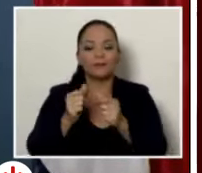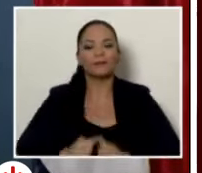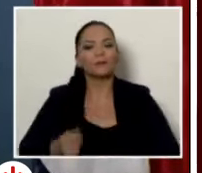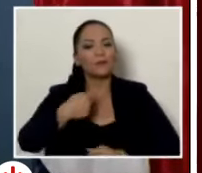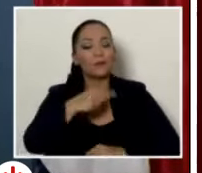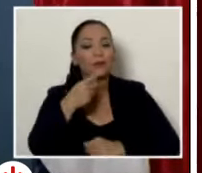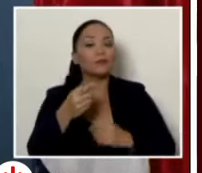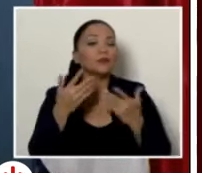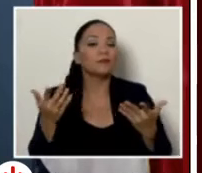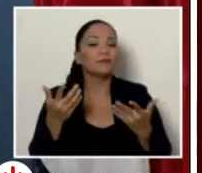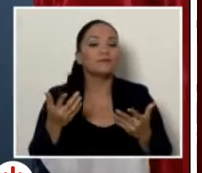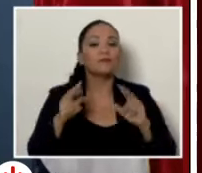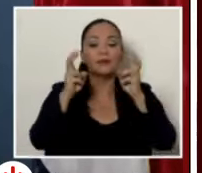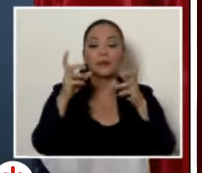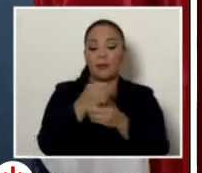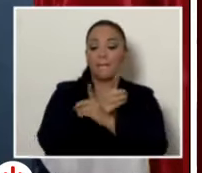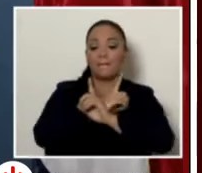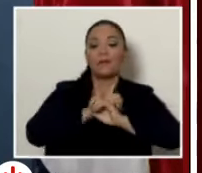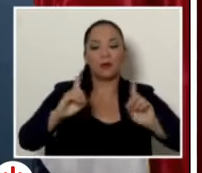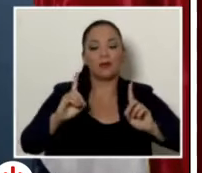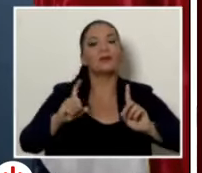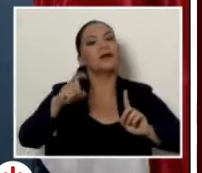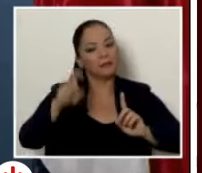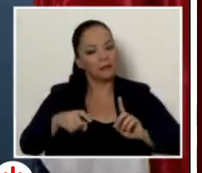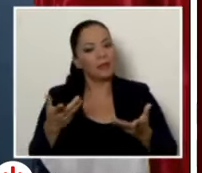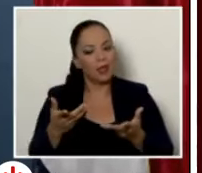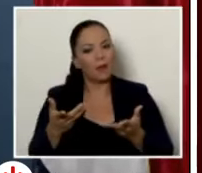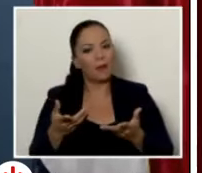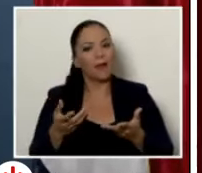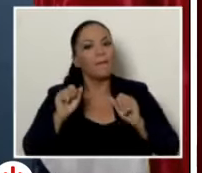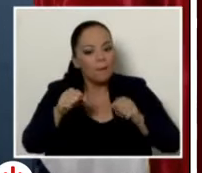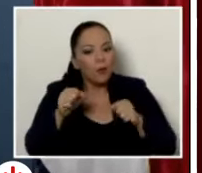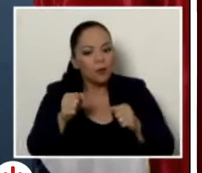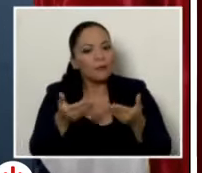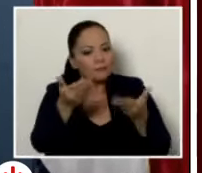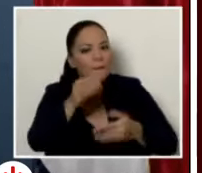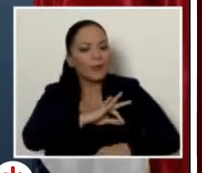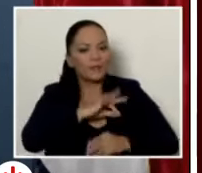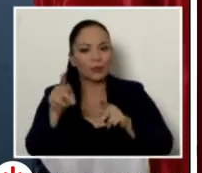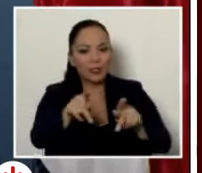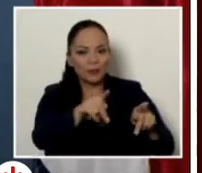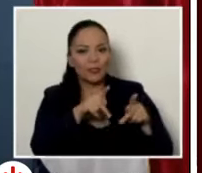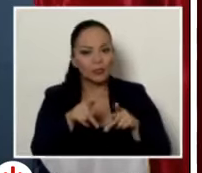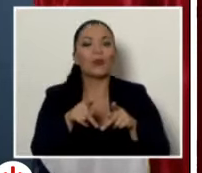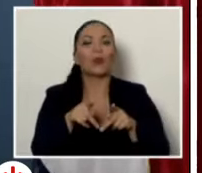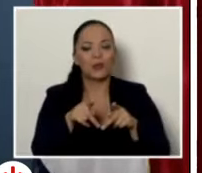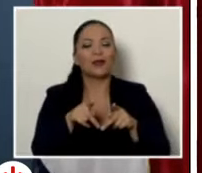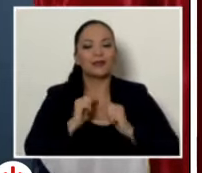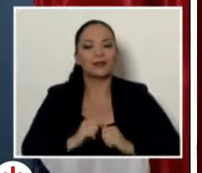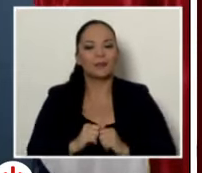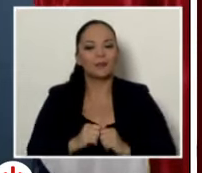dijimos que la democracia tiene que ser rentable para los ciudadanos, para que sea fuerte y